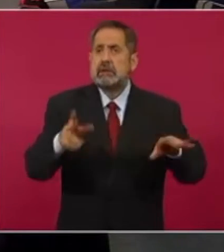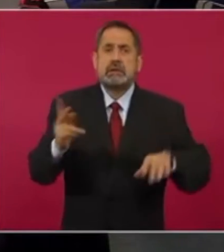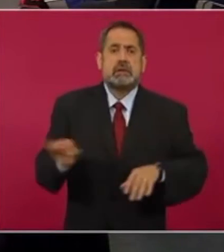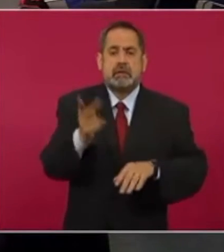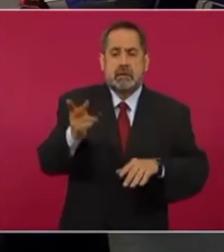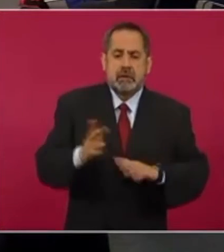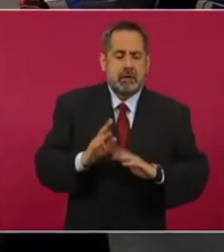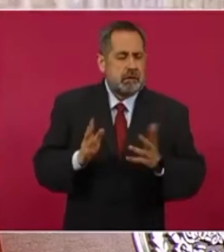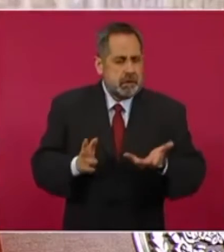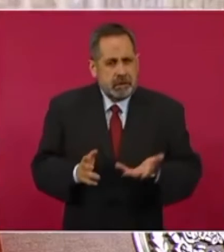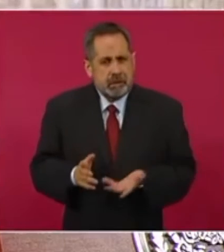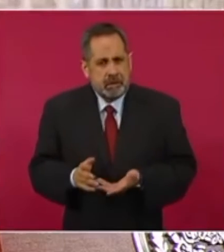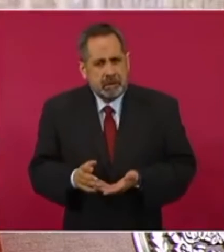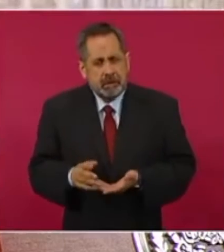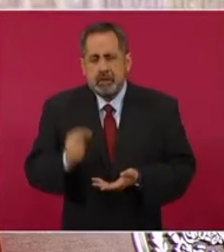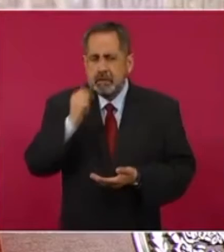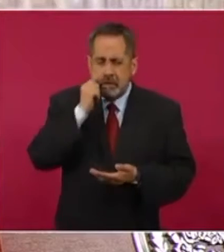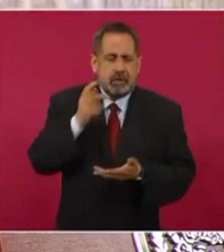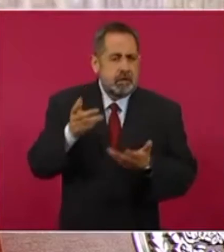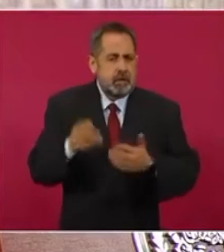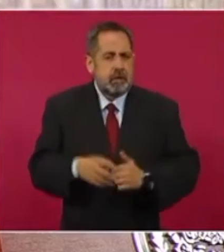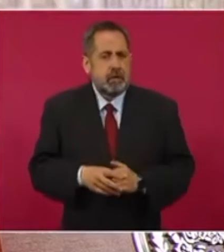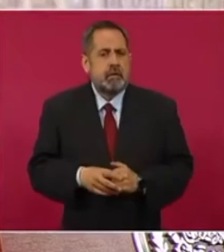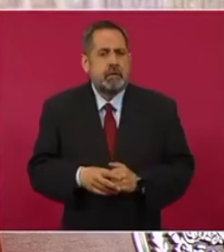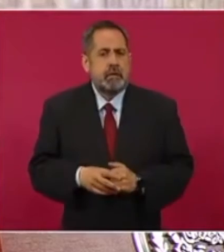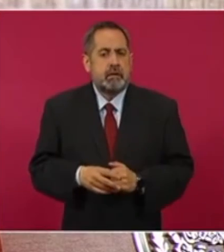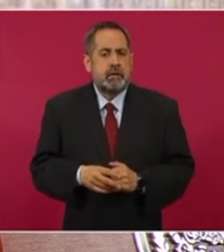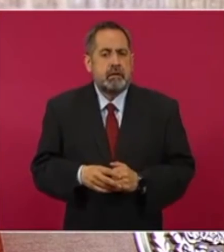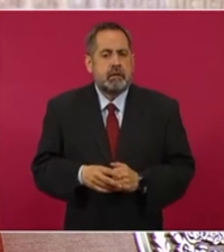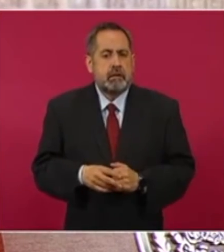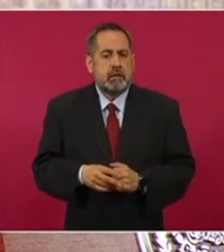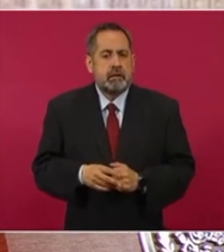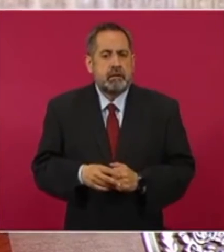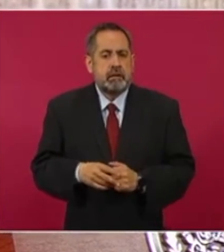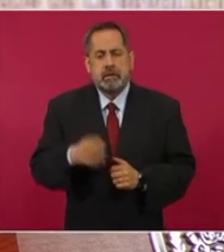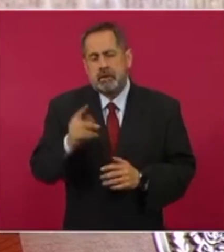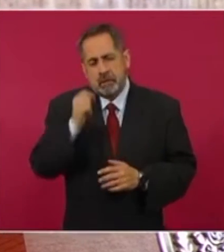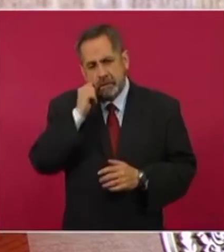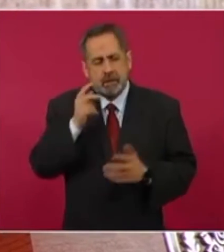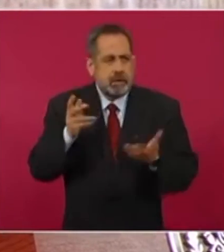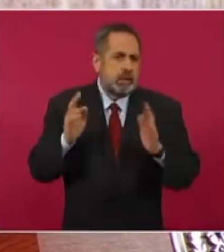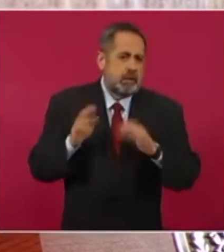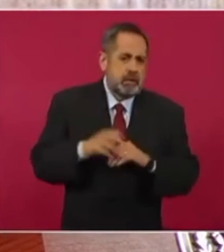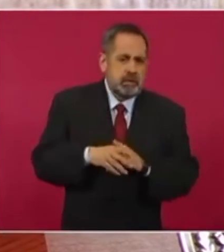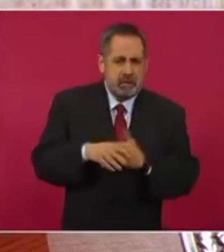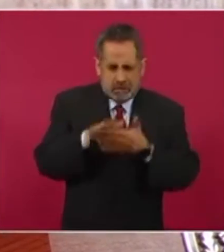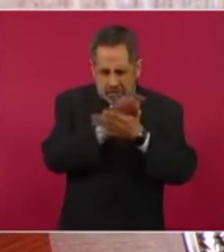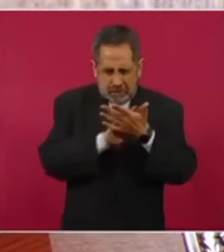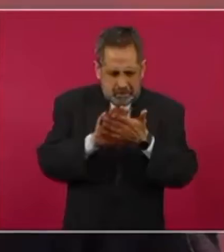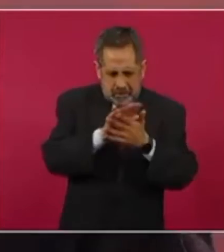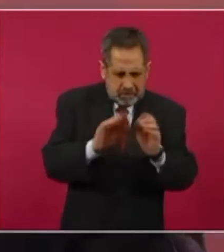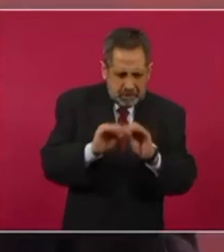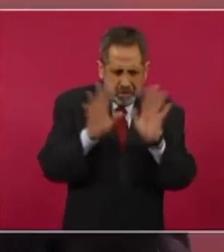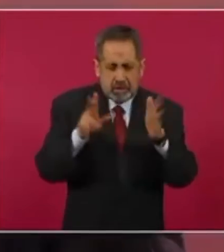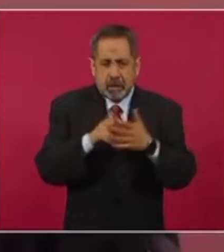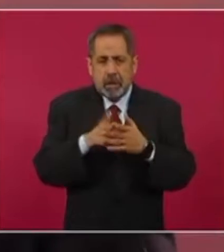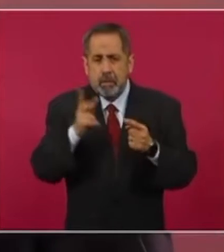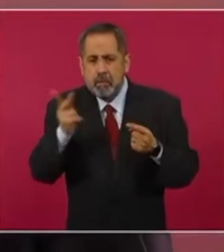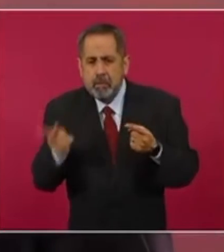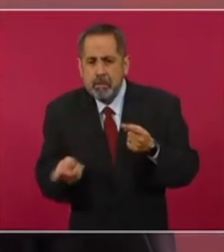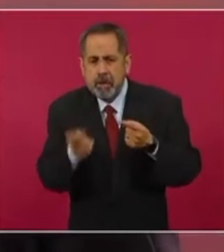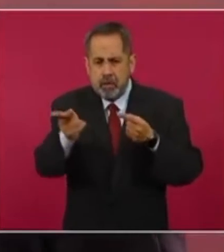Pero de todas maneras no estaba clara o no está clara